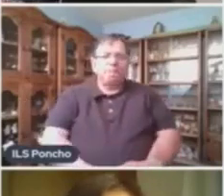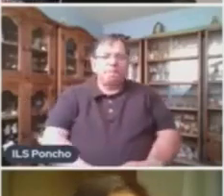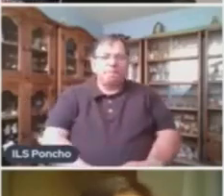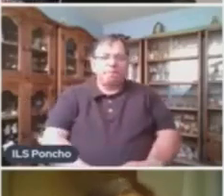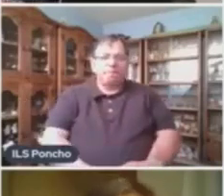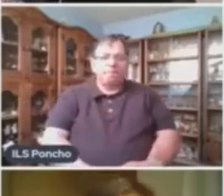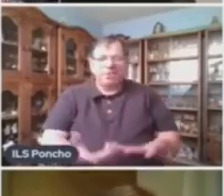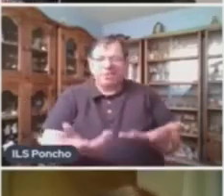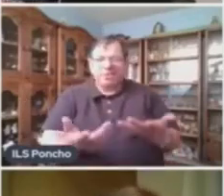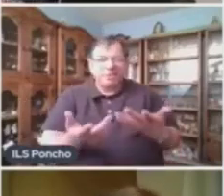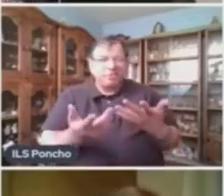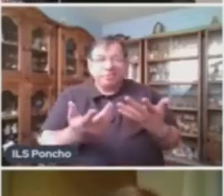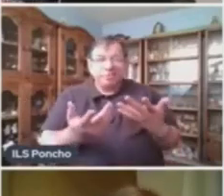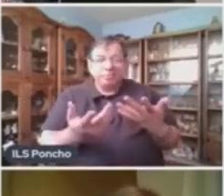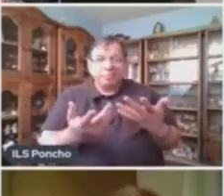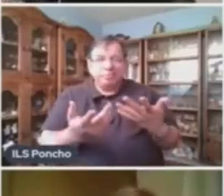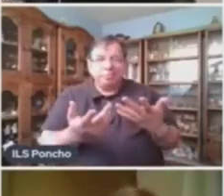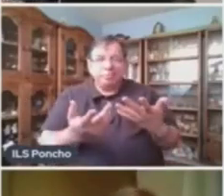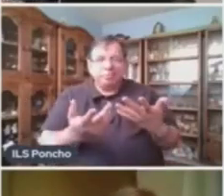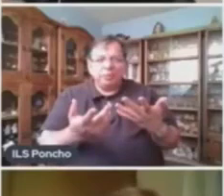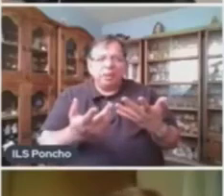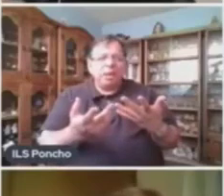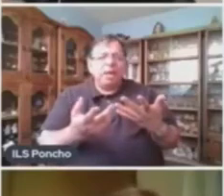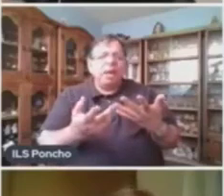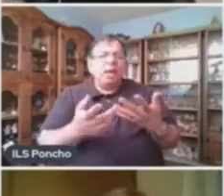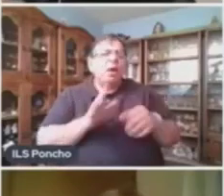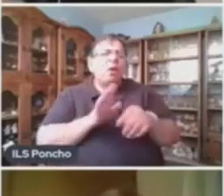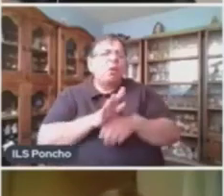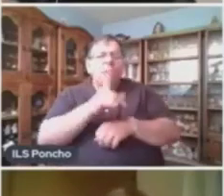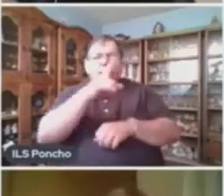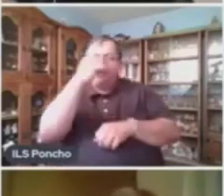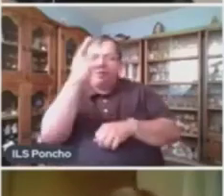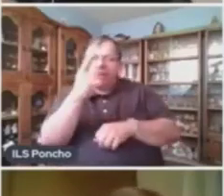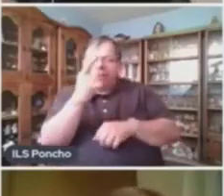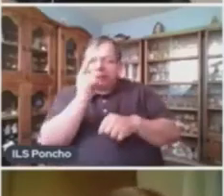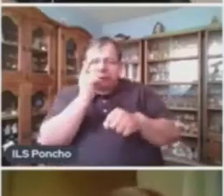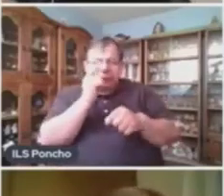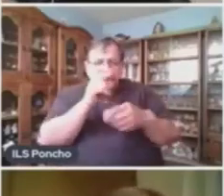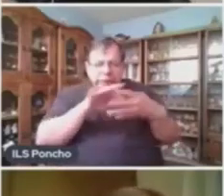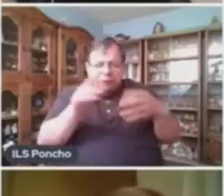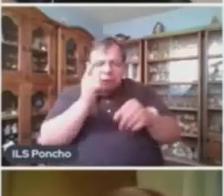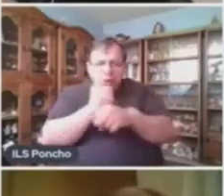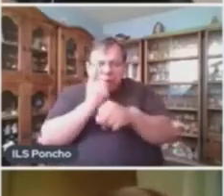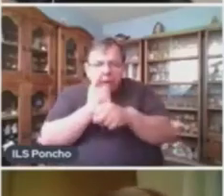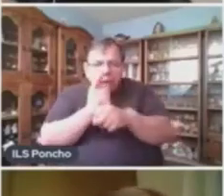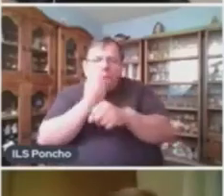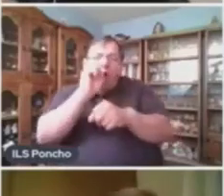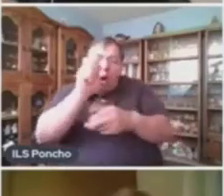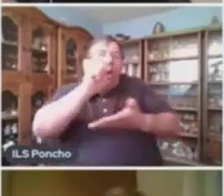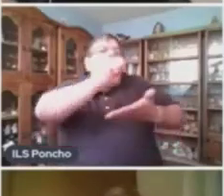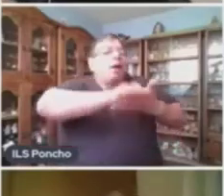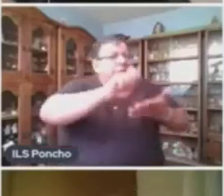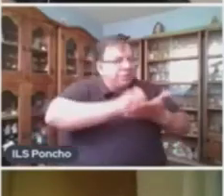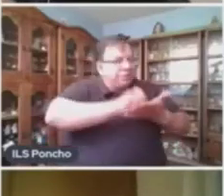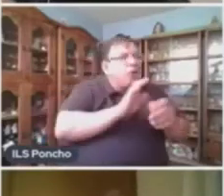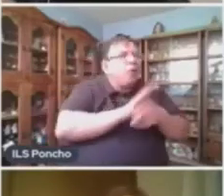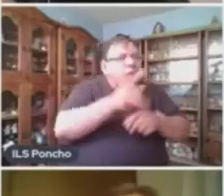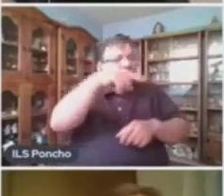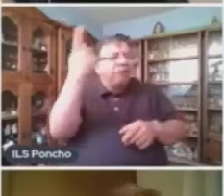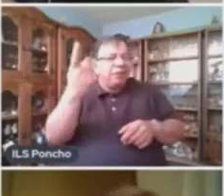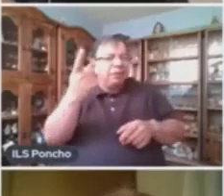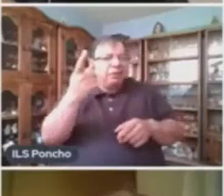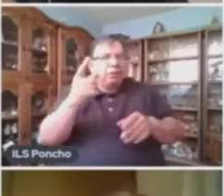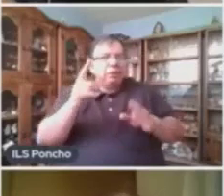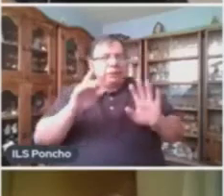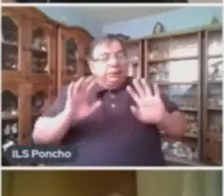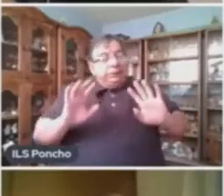Y, entonces, ¿qué sería más fácil, maestra? ¿Identificar un texto o escribirlo? Bueno, es una pregunta